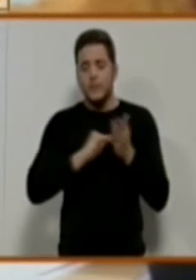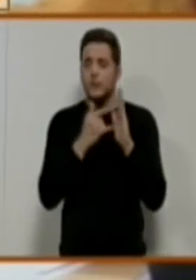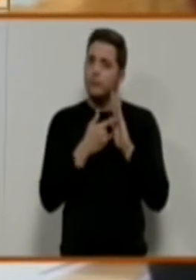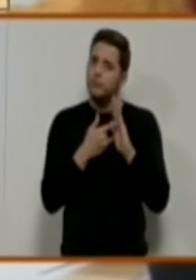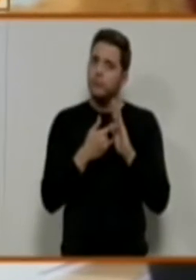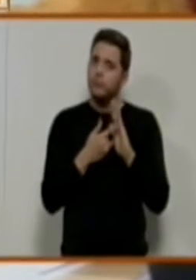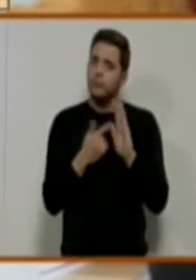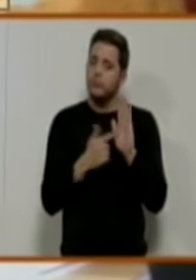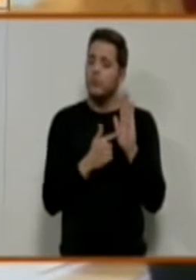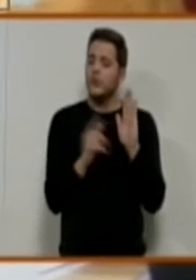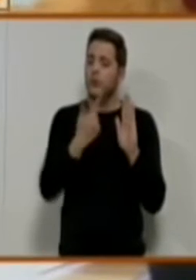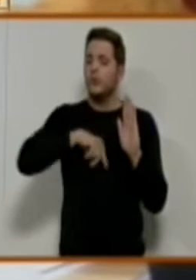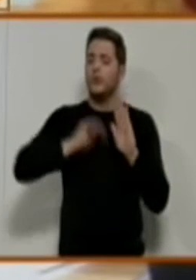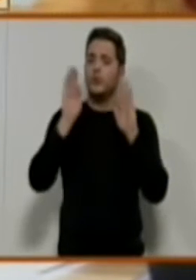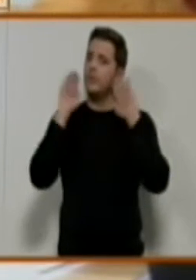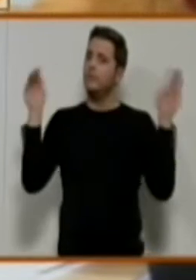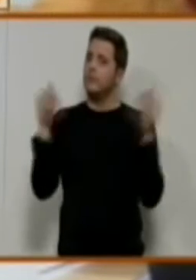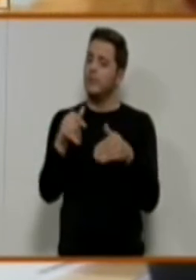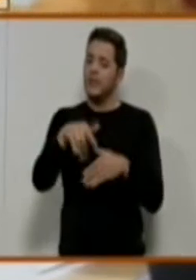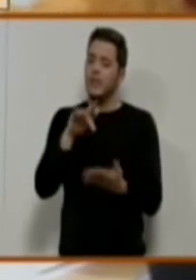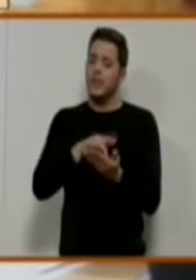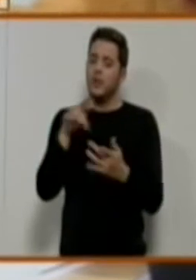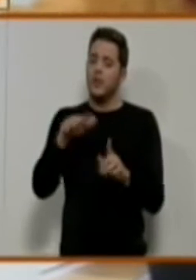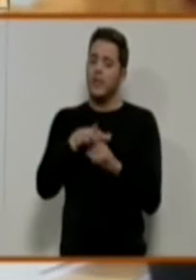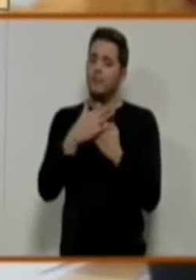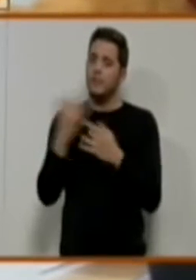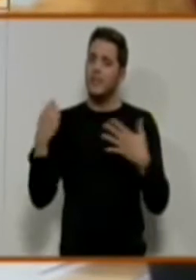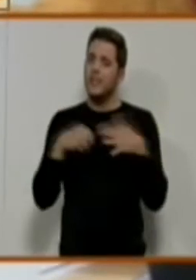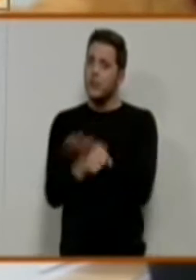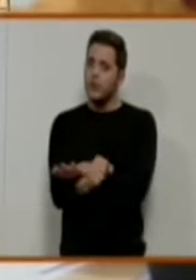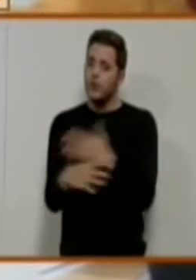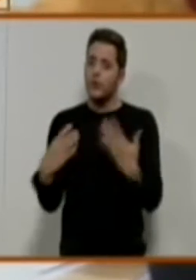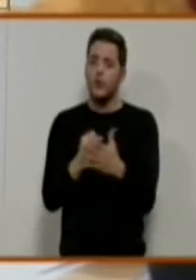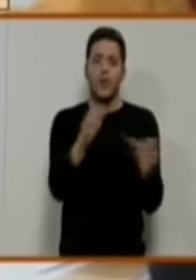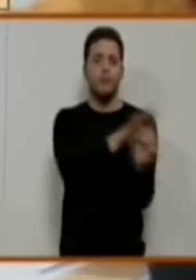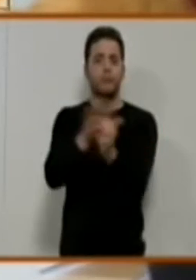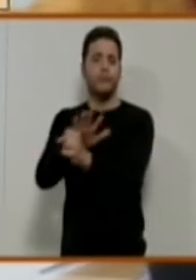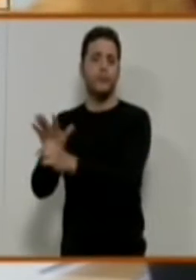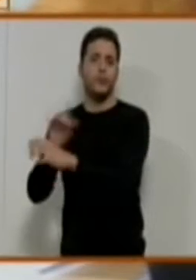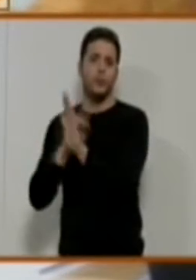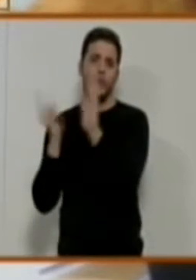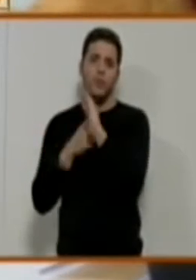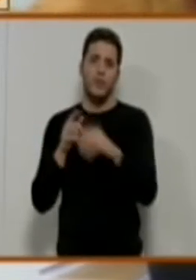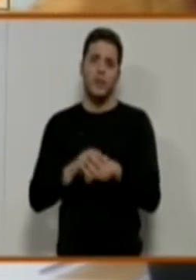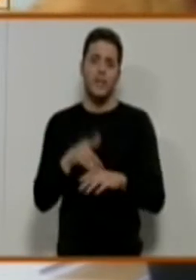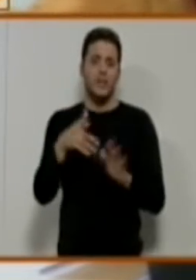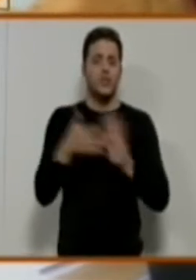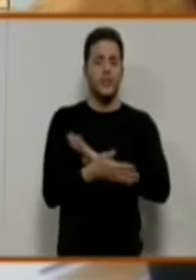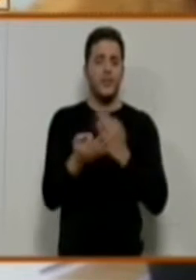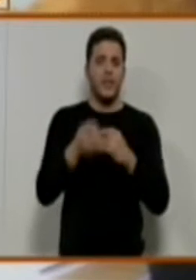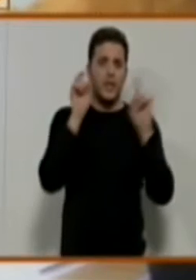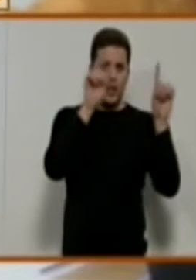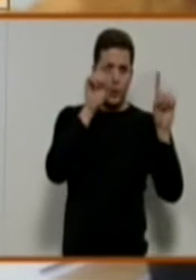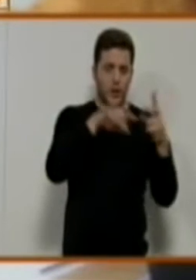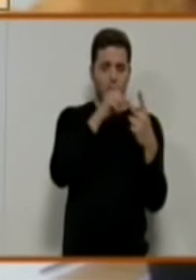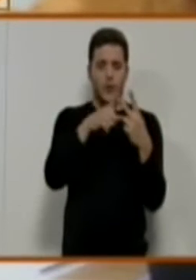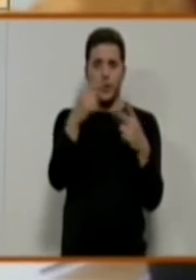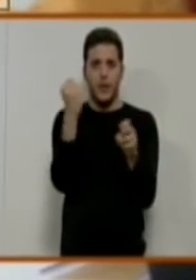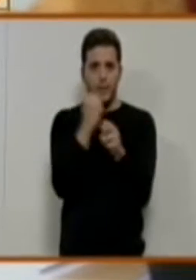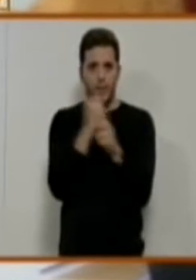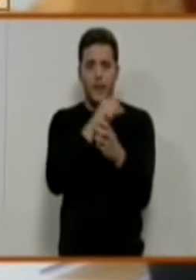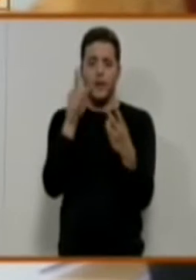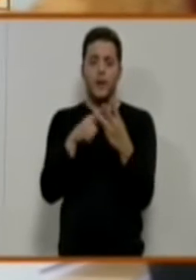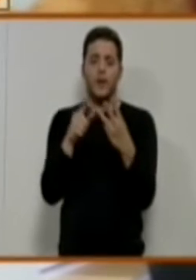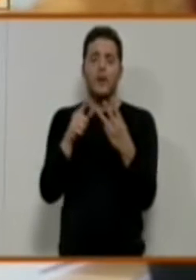que atendemos desde la inclusión todas las áreas. Es decir, educación, empleo, salud